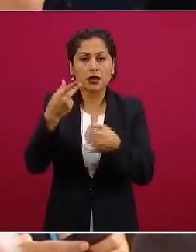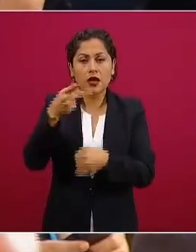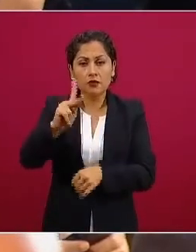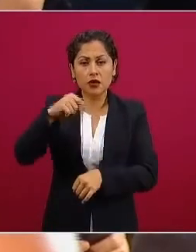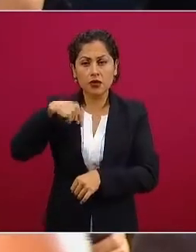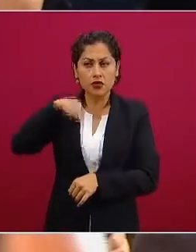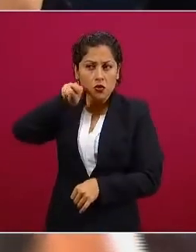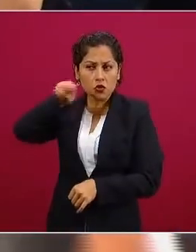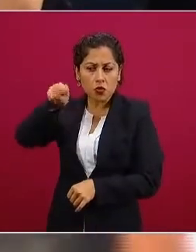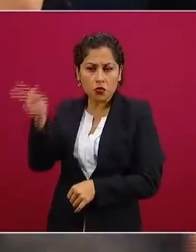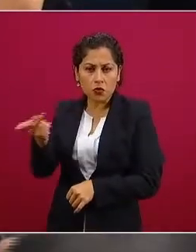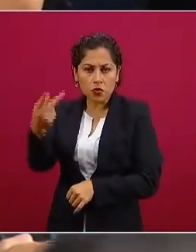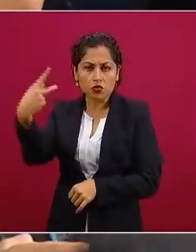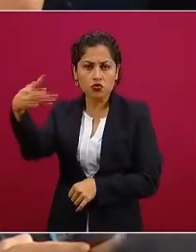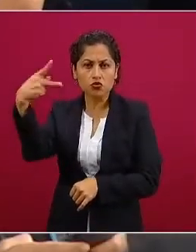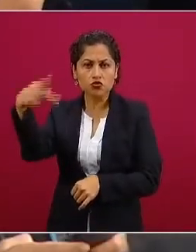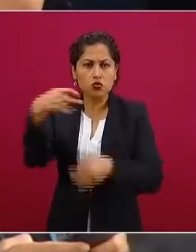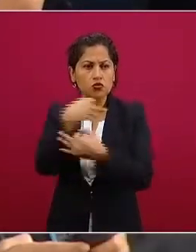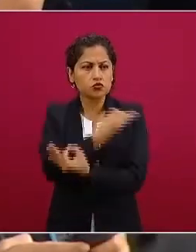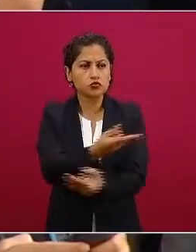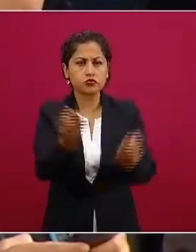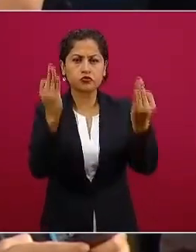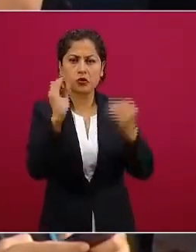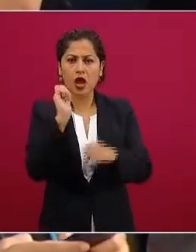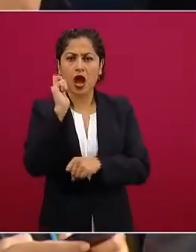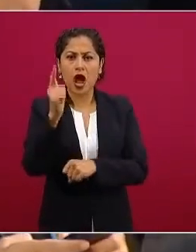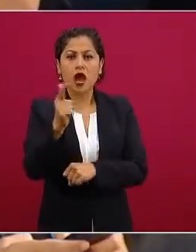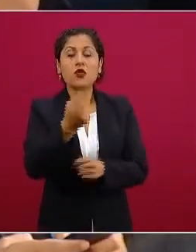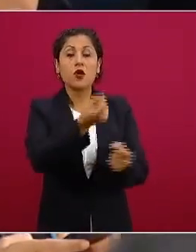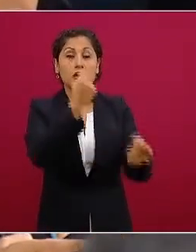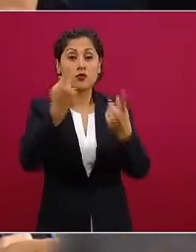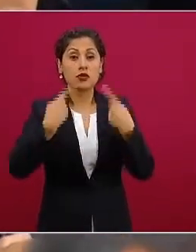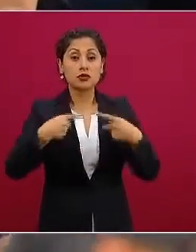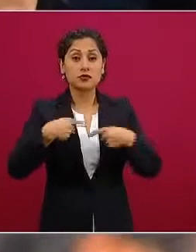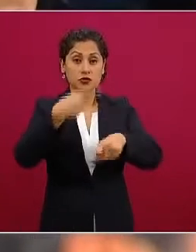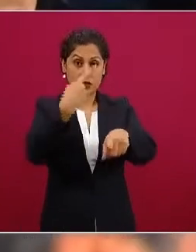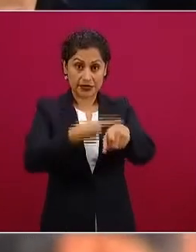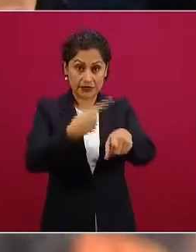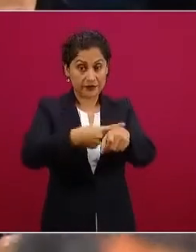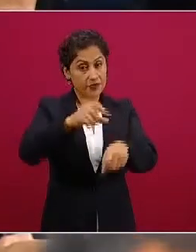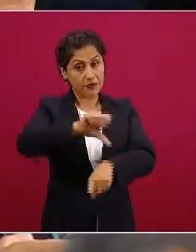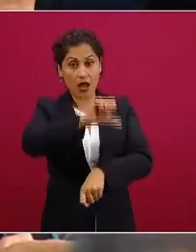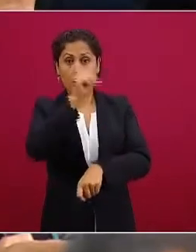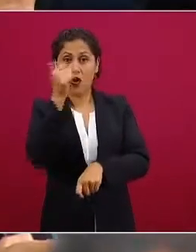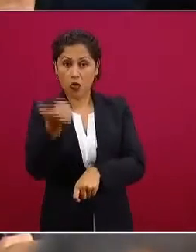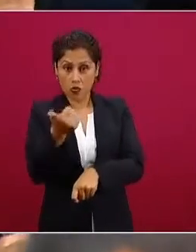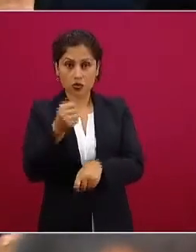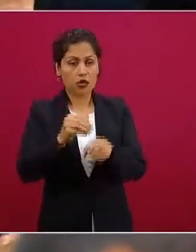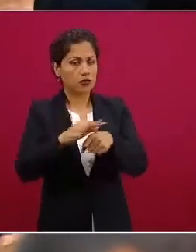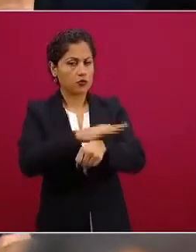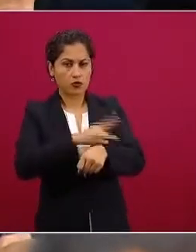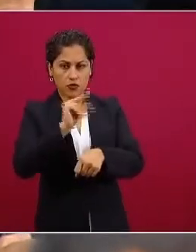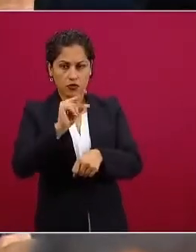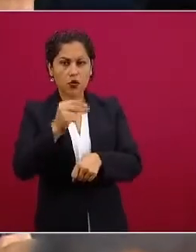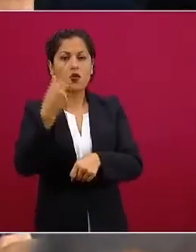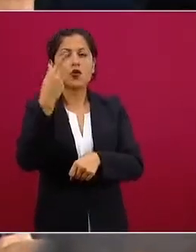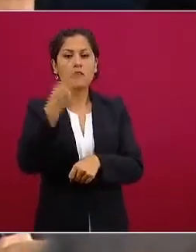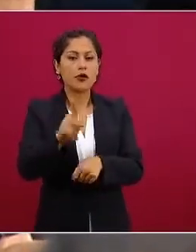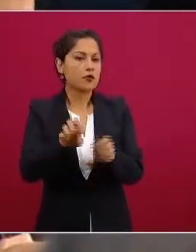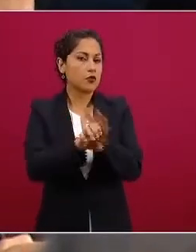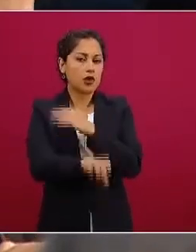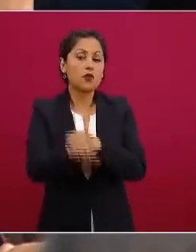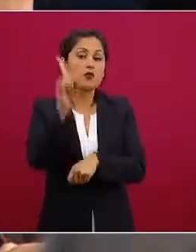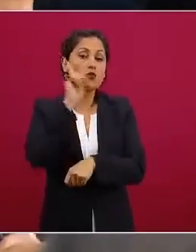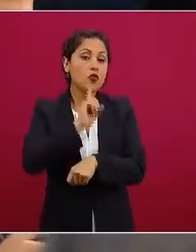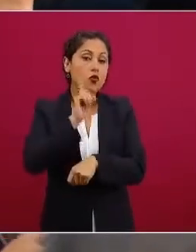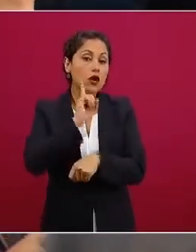personas que pues que tienen una enfermedad de otro tipo que no es esta que están llevando a su gente a las mujeres embarazadas